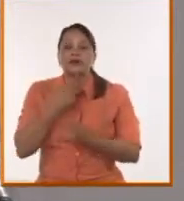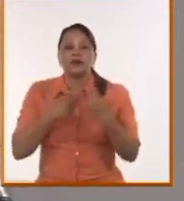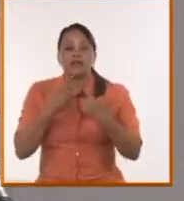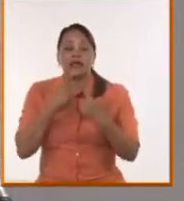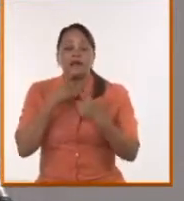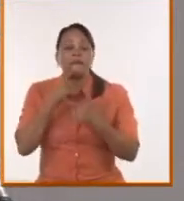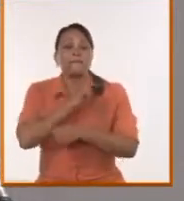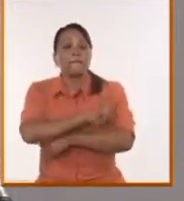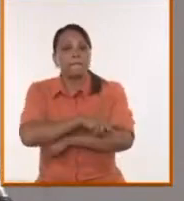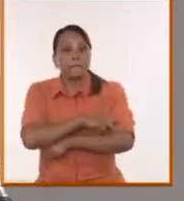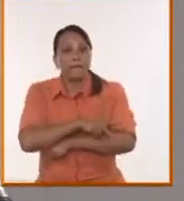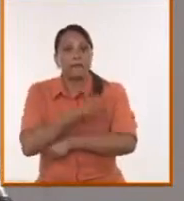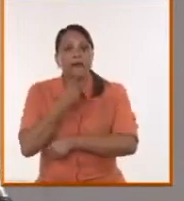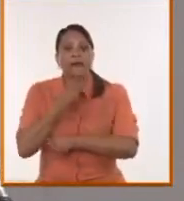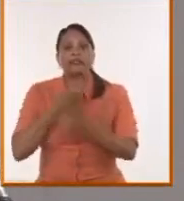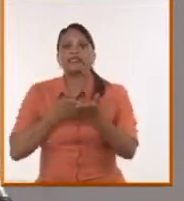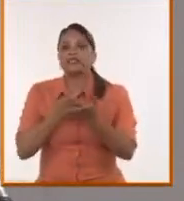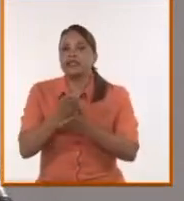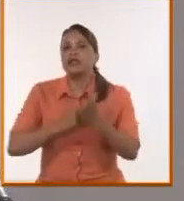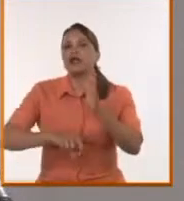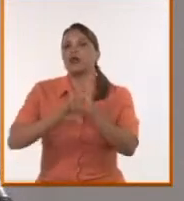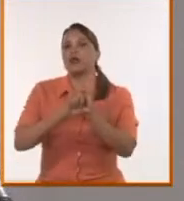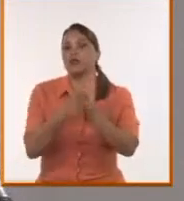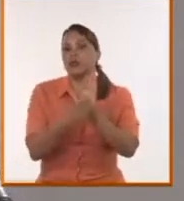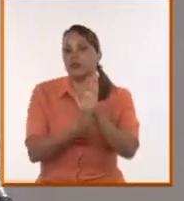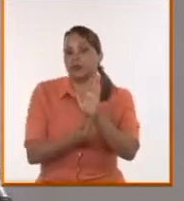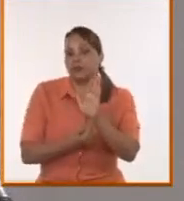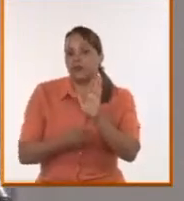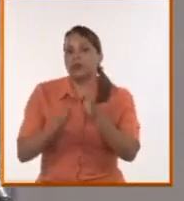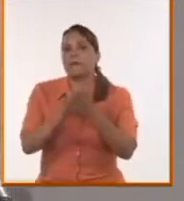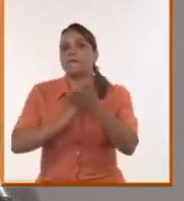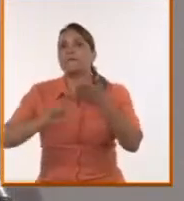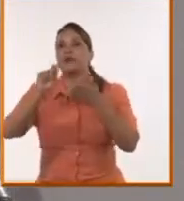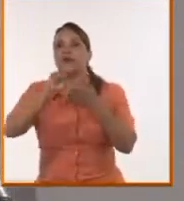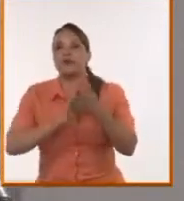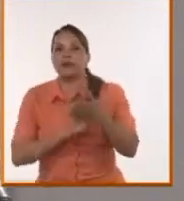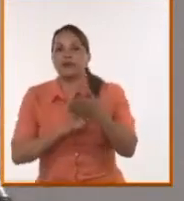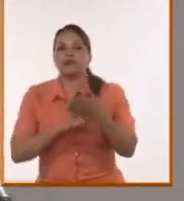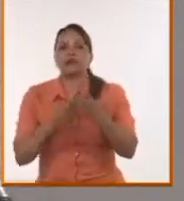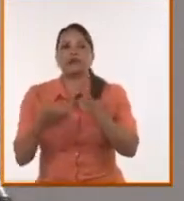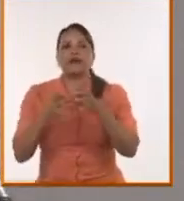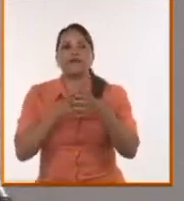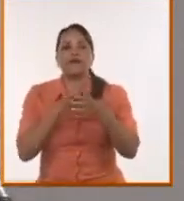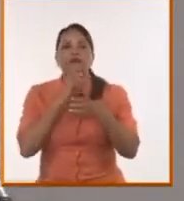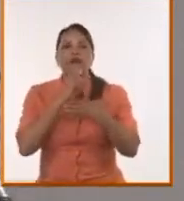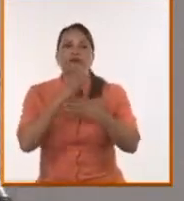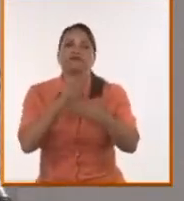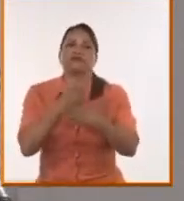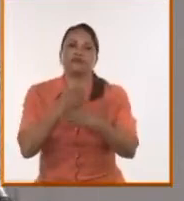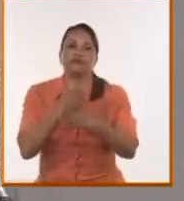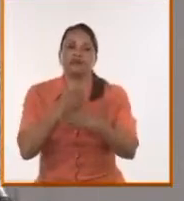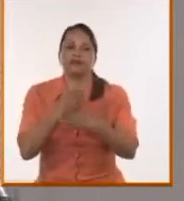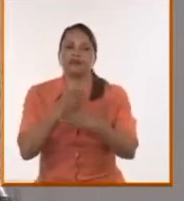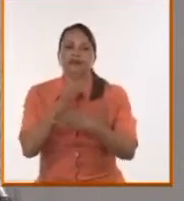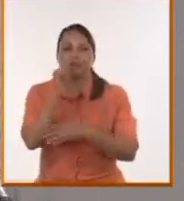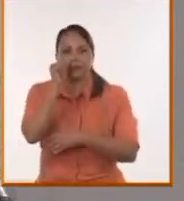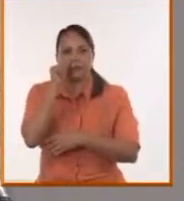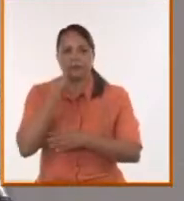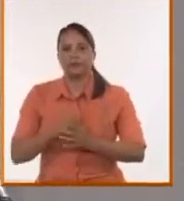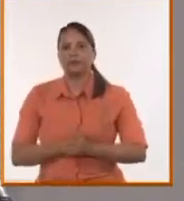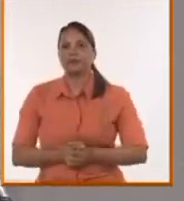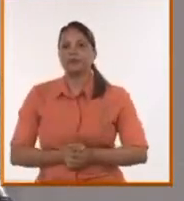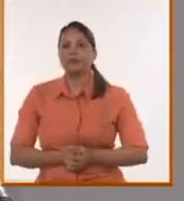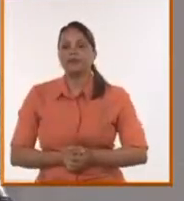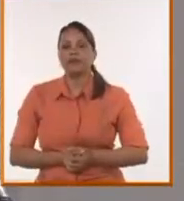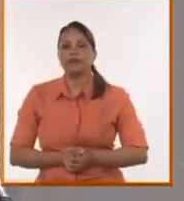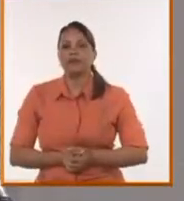mantiene en su Constitución los requisitos para prohibir un medio de comunicación o encerrarlo, son los estados de sitio, de excepción o estados de